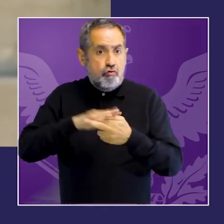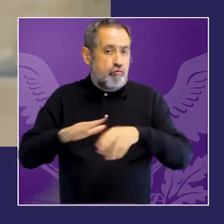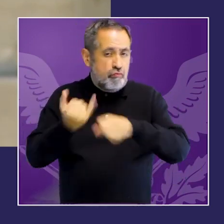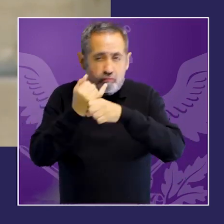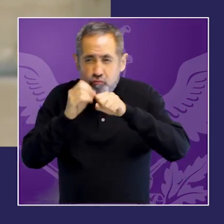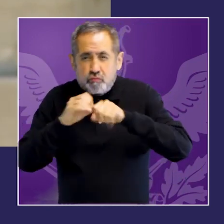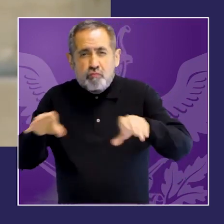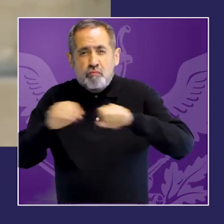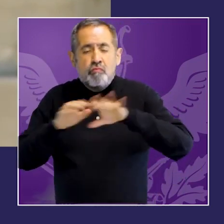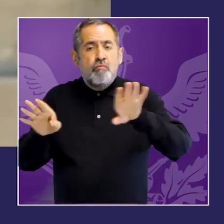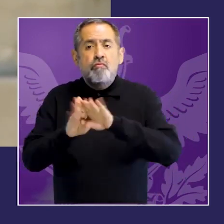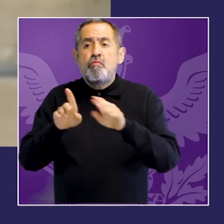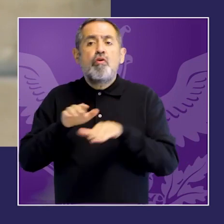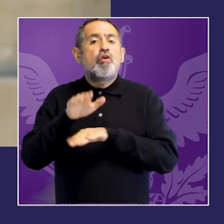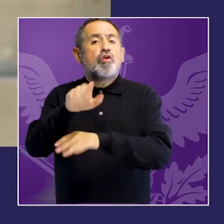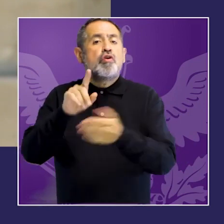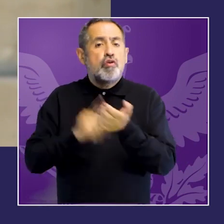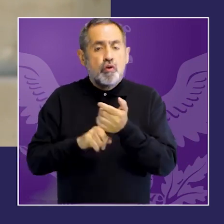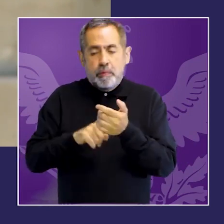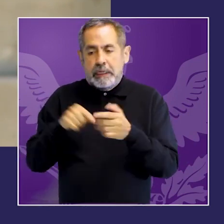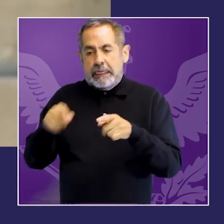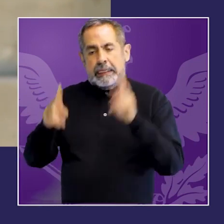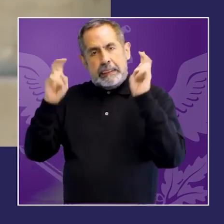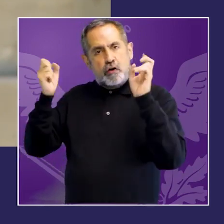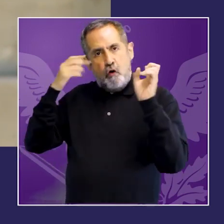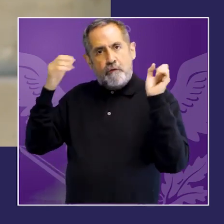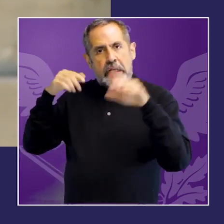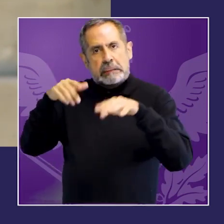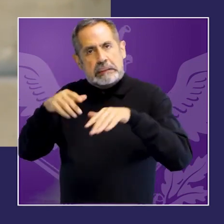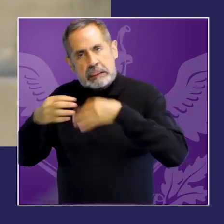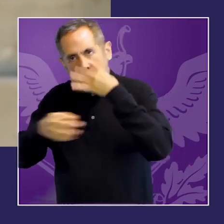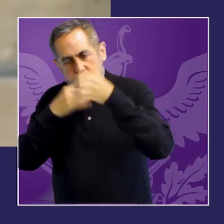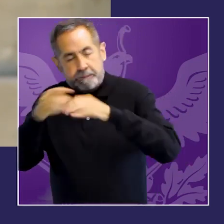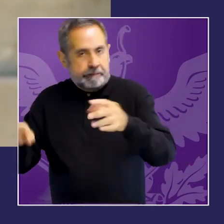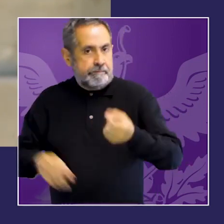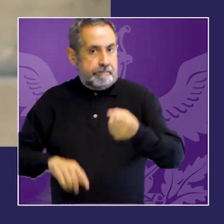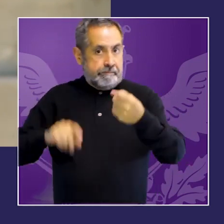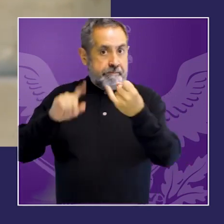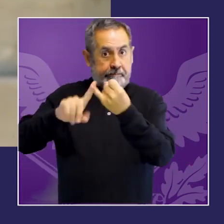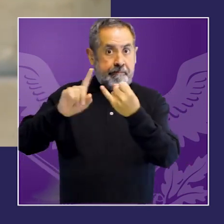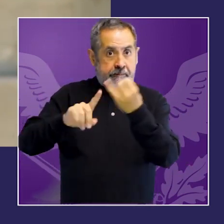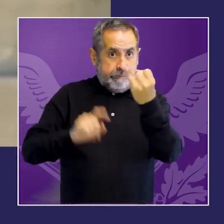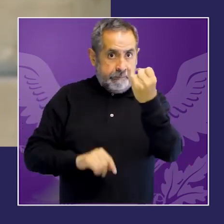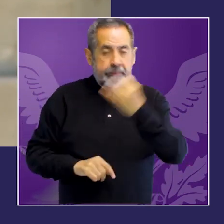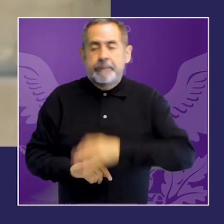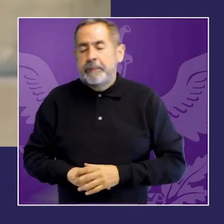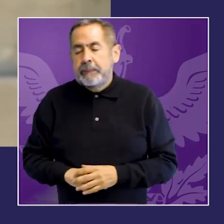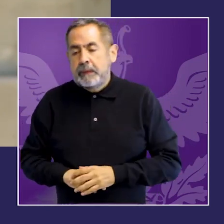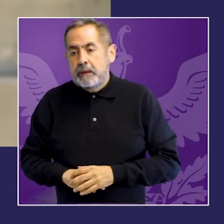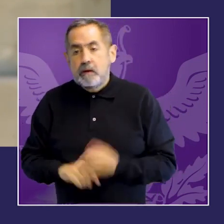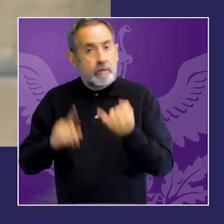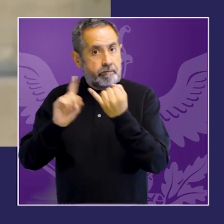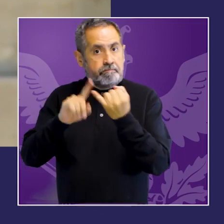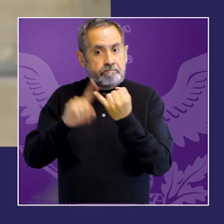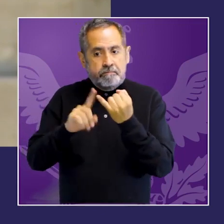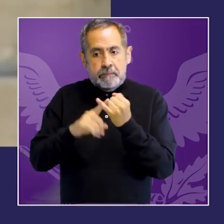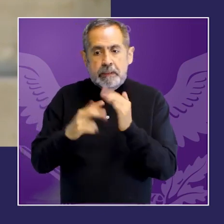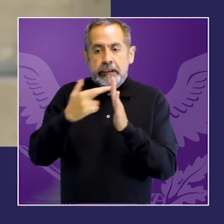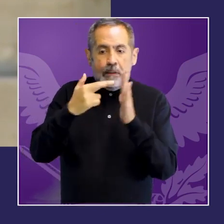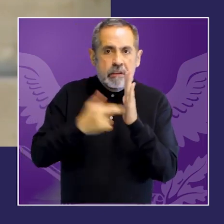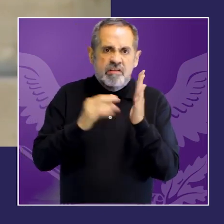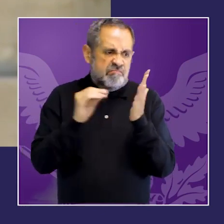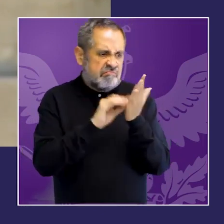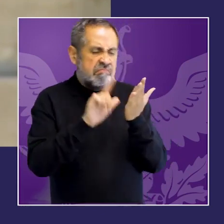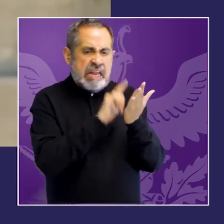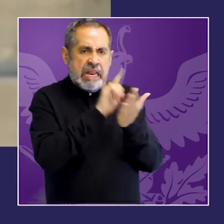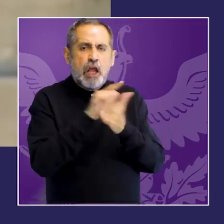décadas de trabajo para llegar hasta allí y finalmente se consolidó un movimiento social amplio que comenzó a reconocer no solamente la